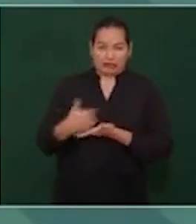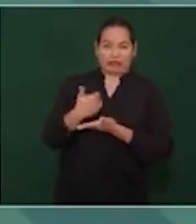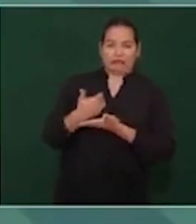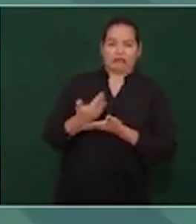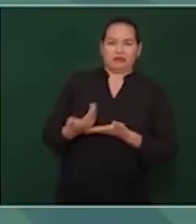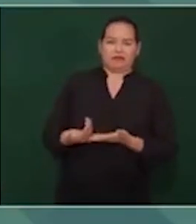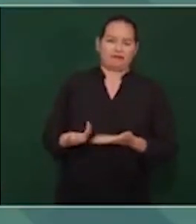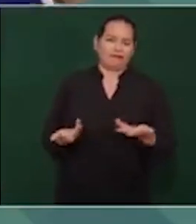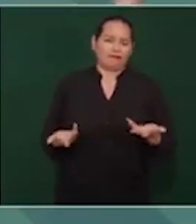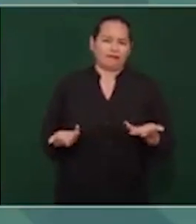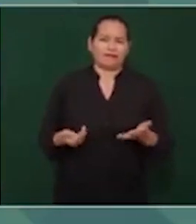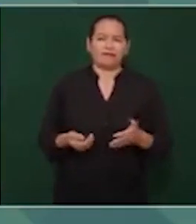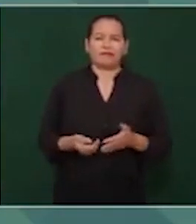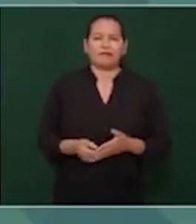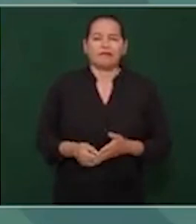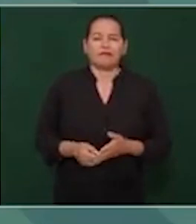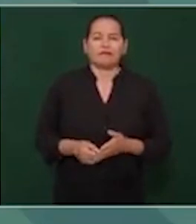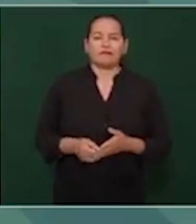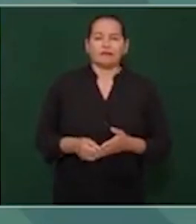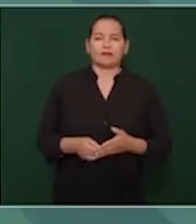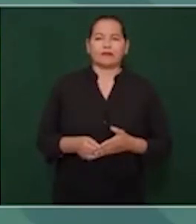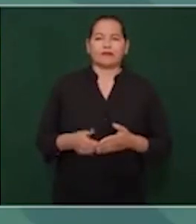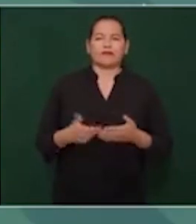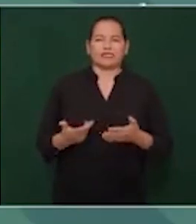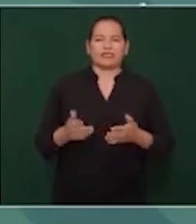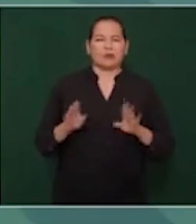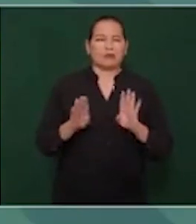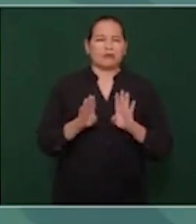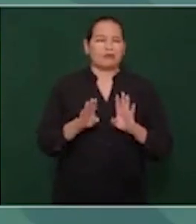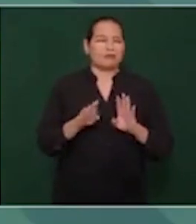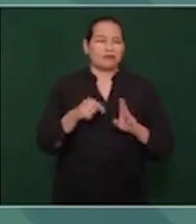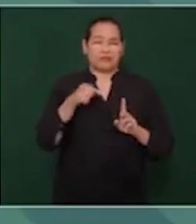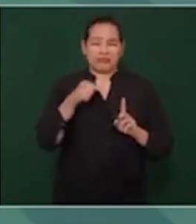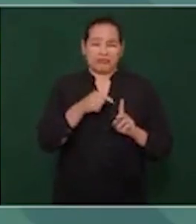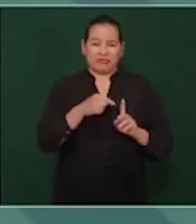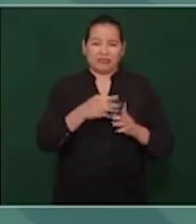Es una exageración,